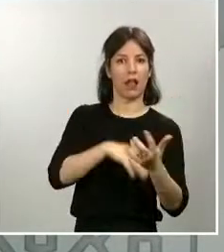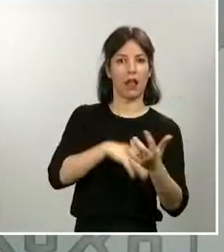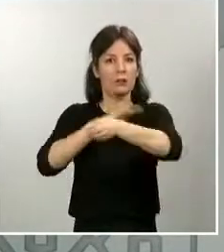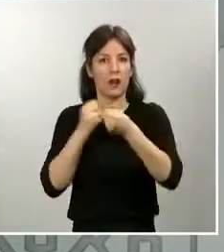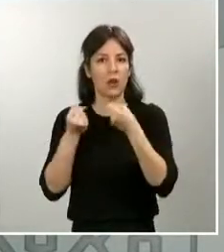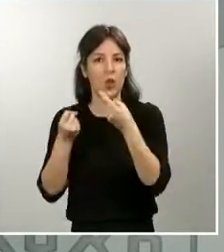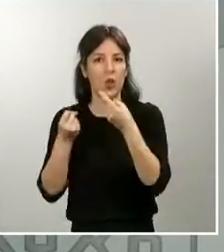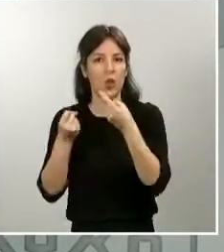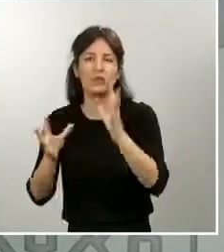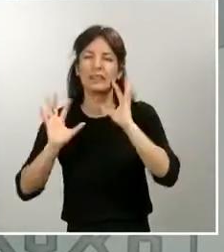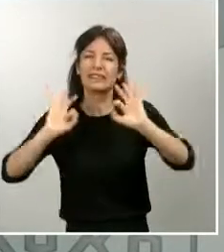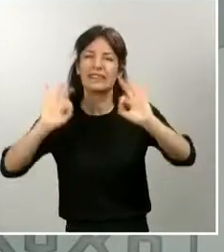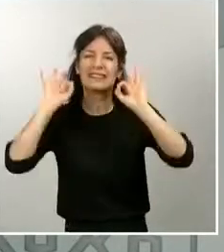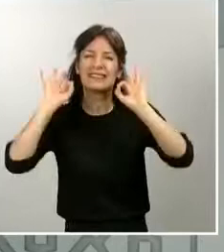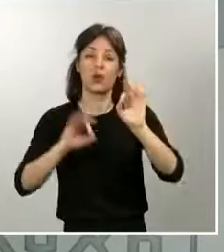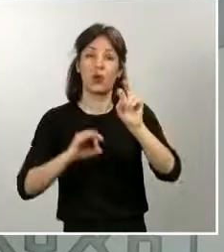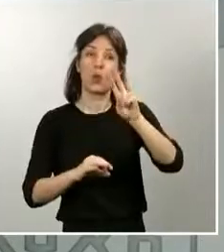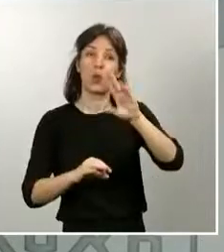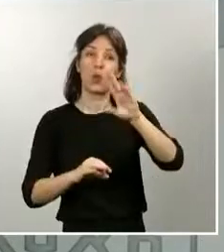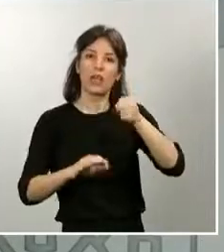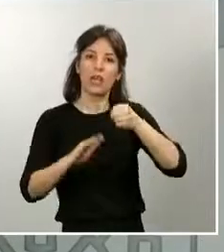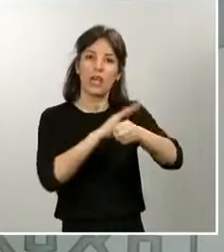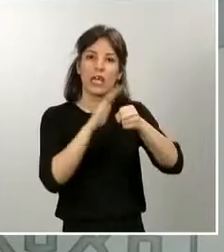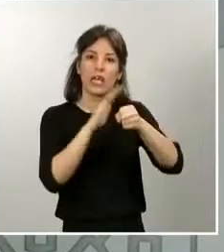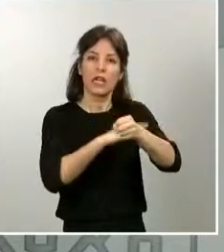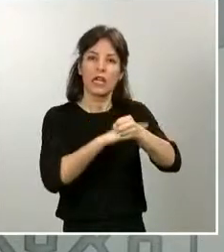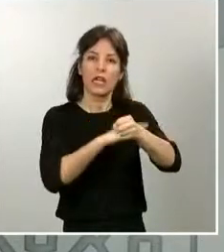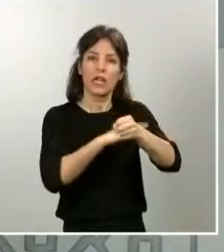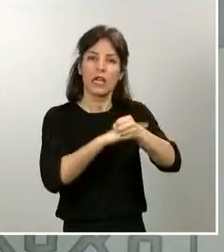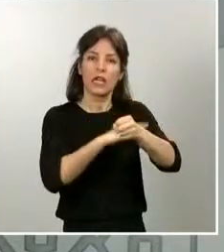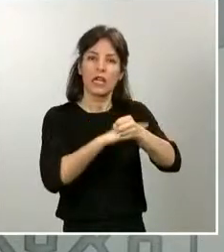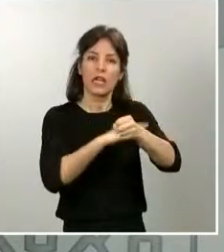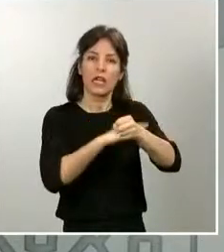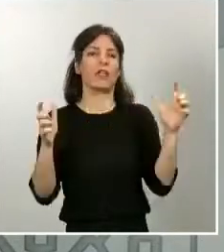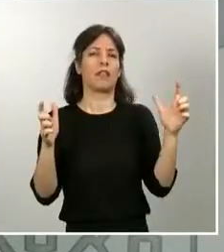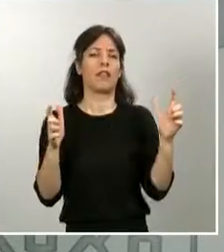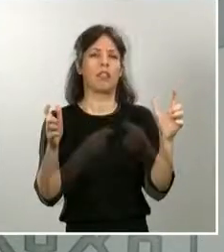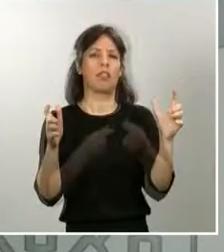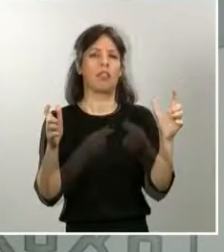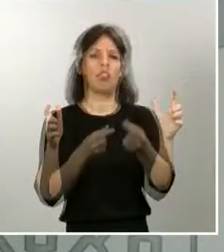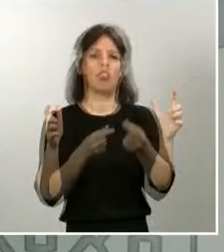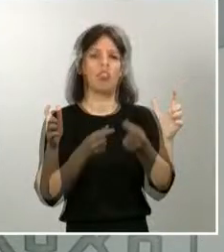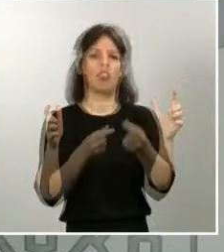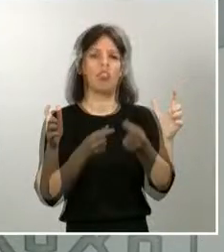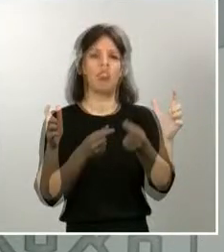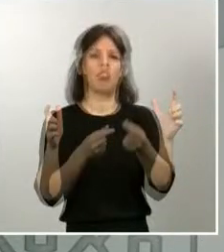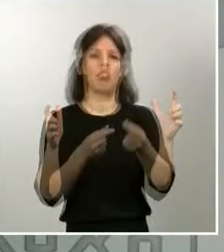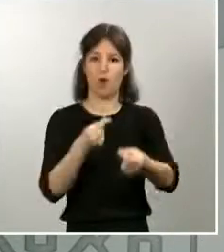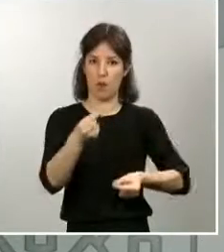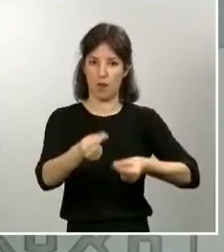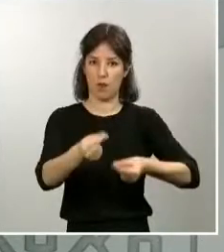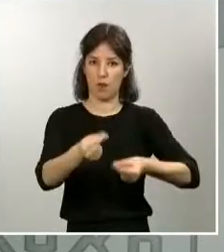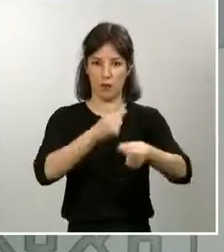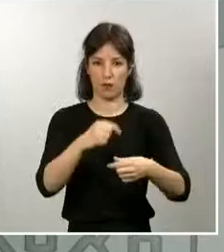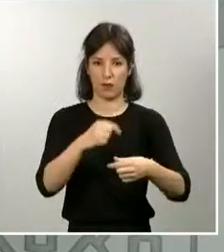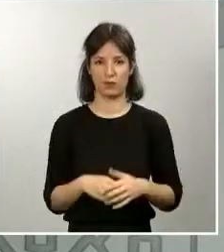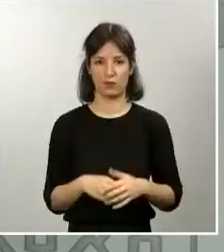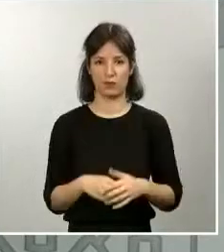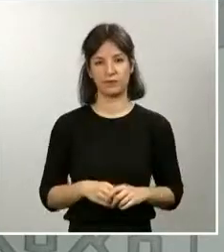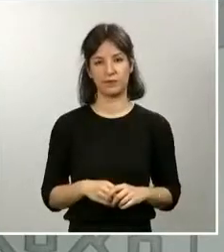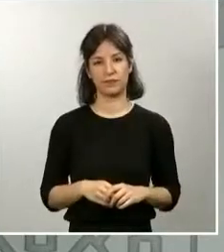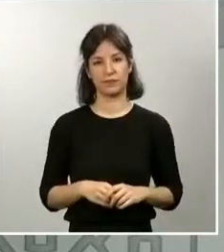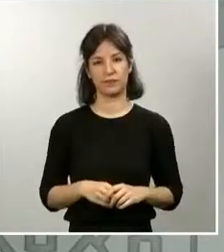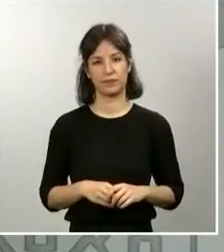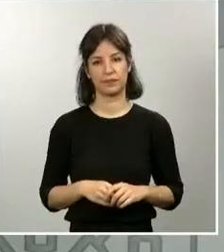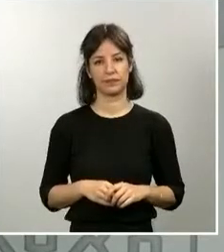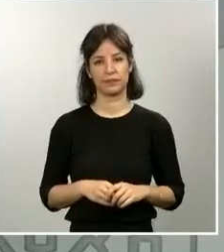los casos ingresados en las unidades de cuidados intensivos. En este sentido y por los distintos análisis que